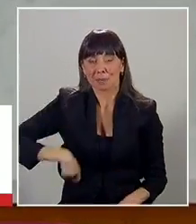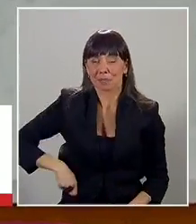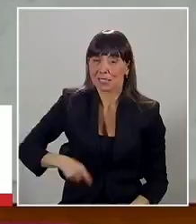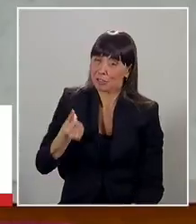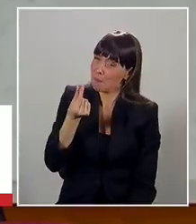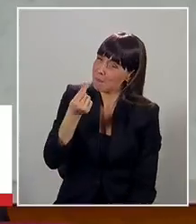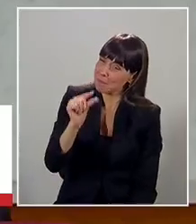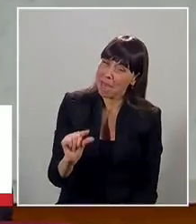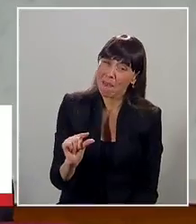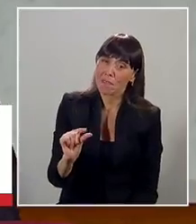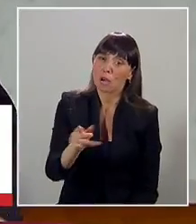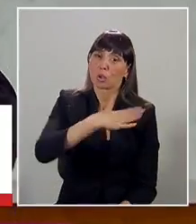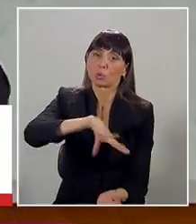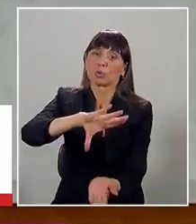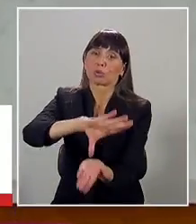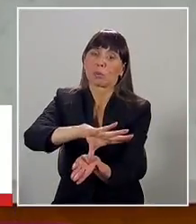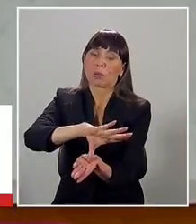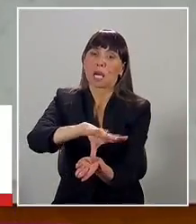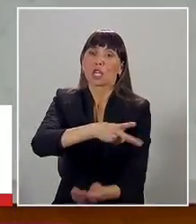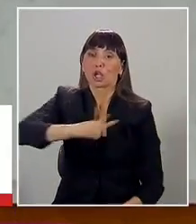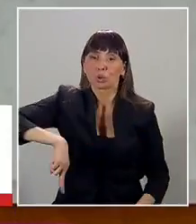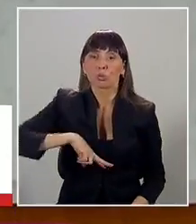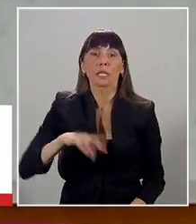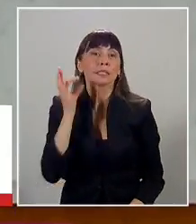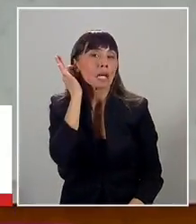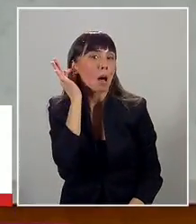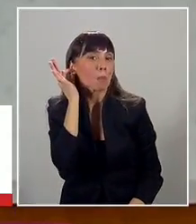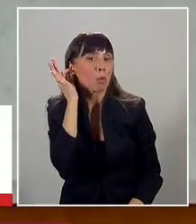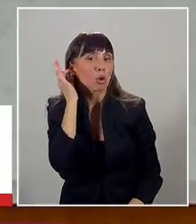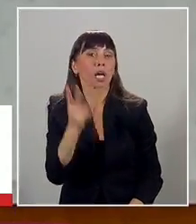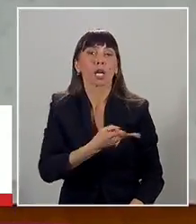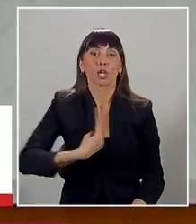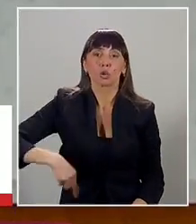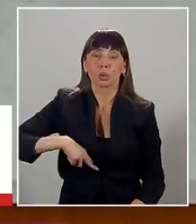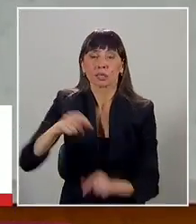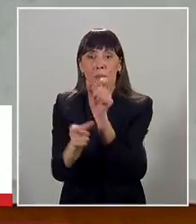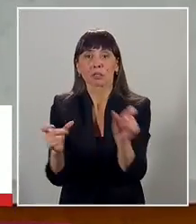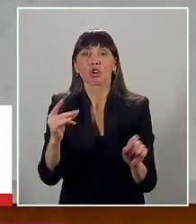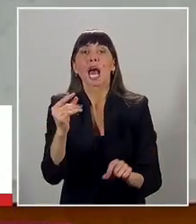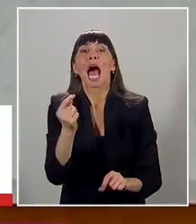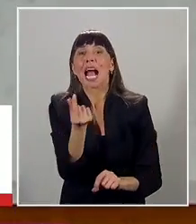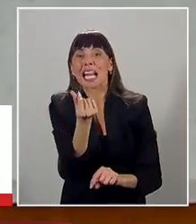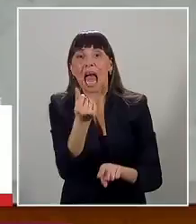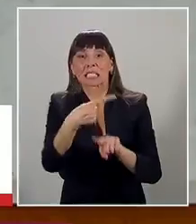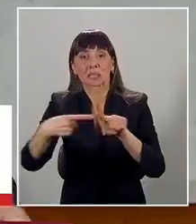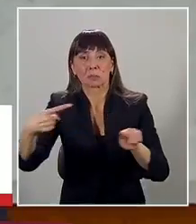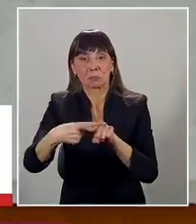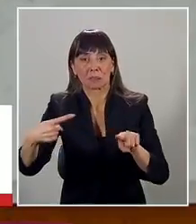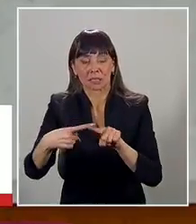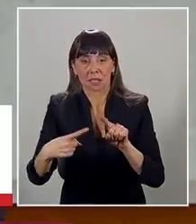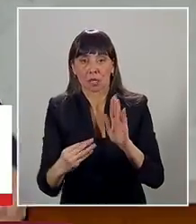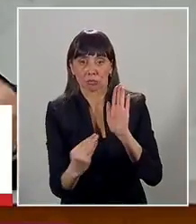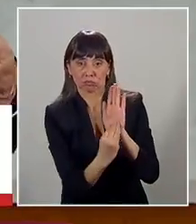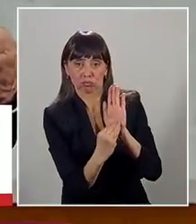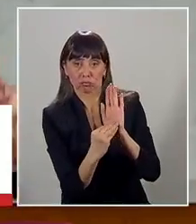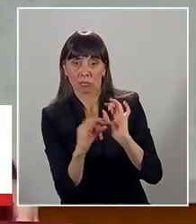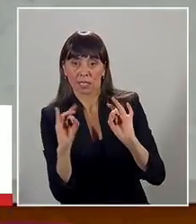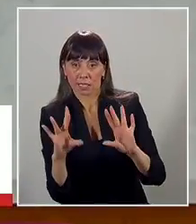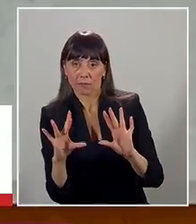pensiones en nuestro país, de nuestras mujeres y de nuestra clase media, y estableciendo